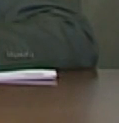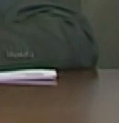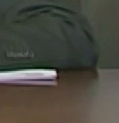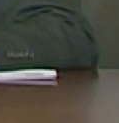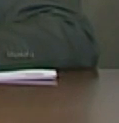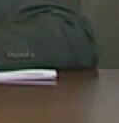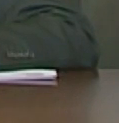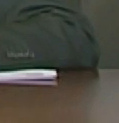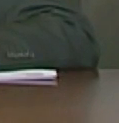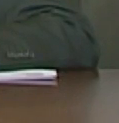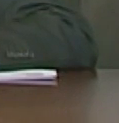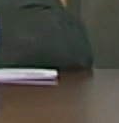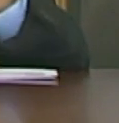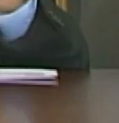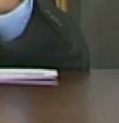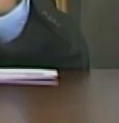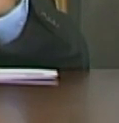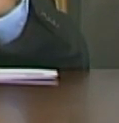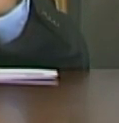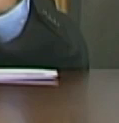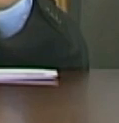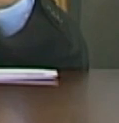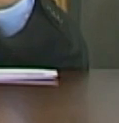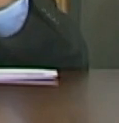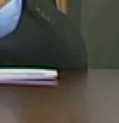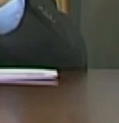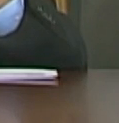obra pública grande hizo Pérez Jiménez sin lugar a duda